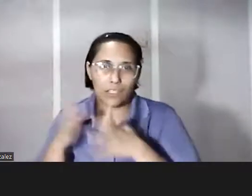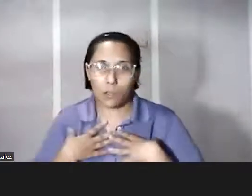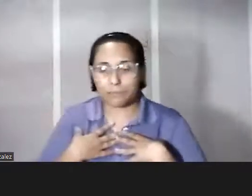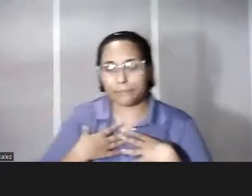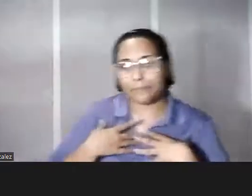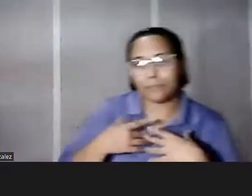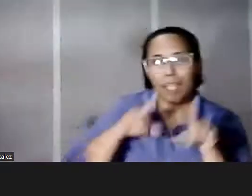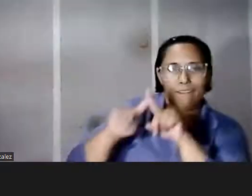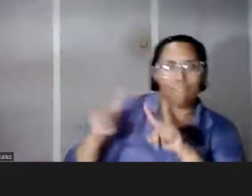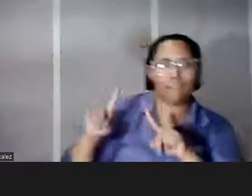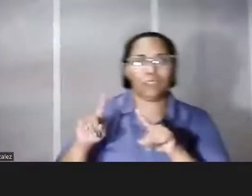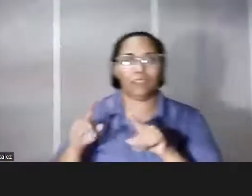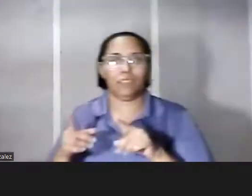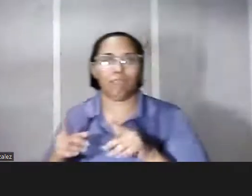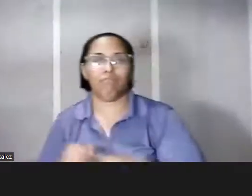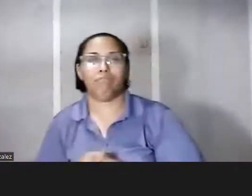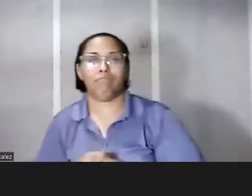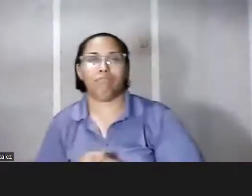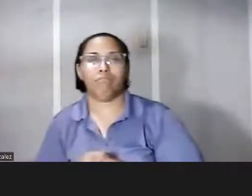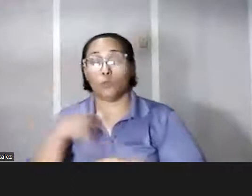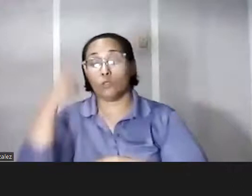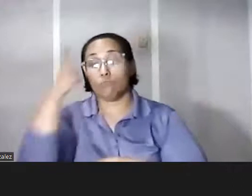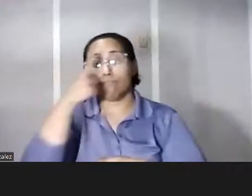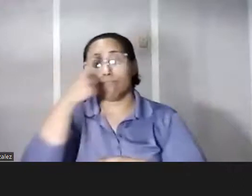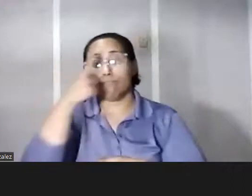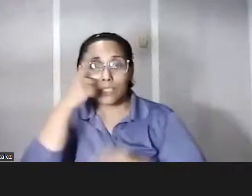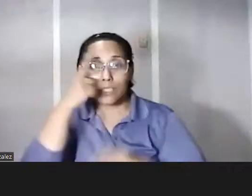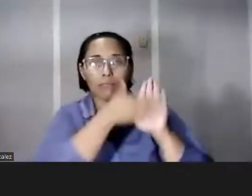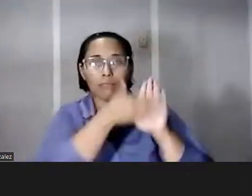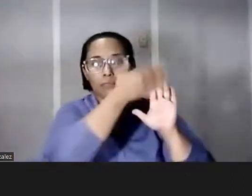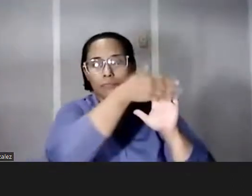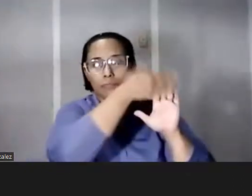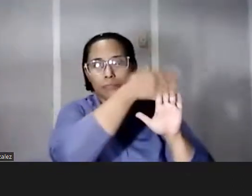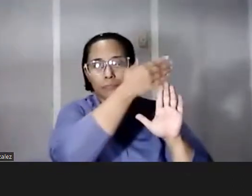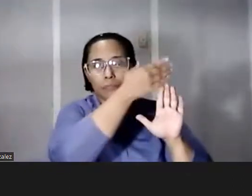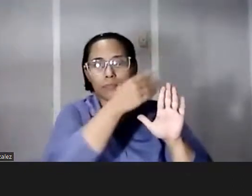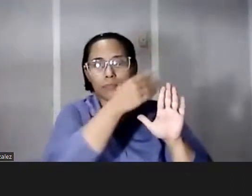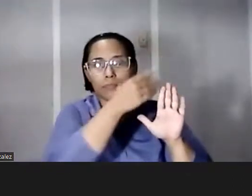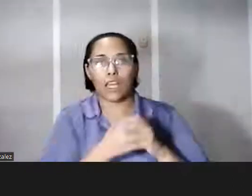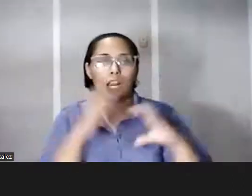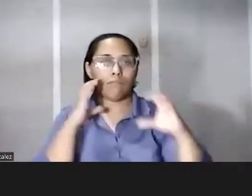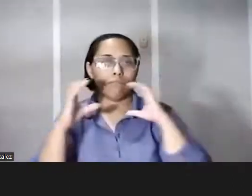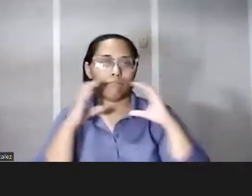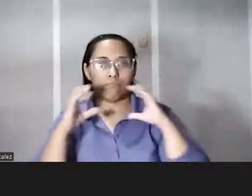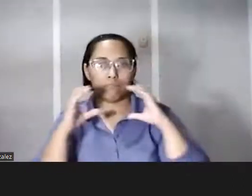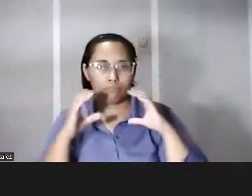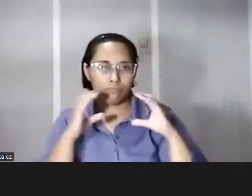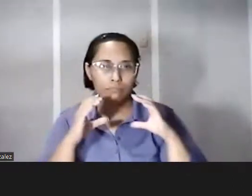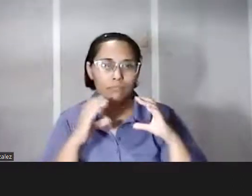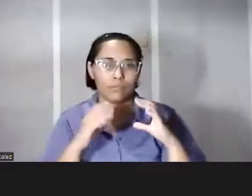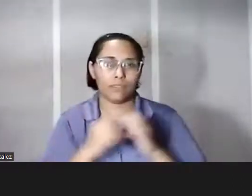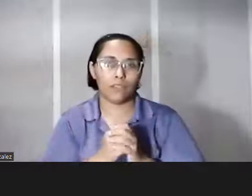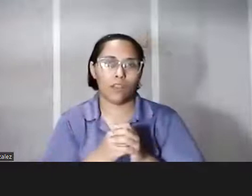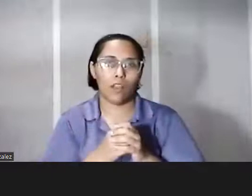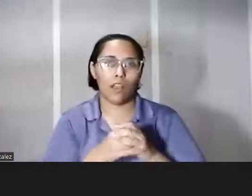factores yo creo que el desarrollo que se ha dado de los medios de comunicación y la